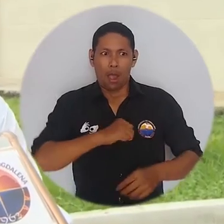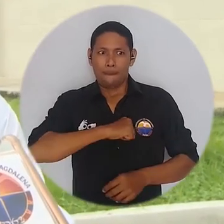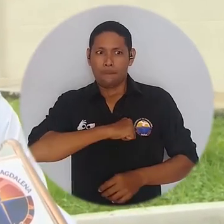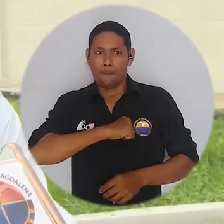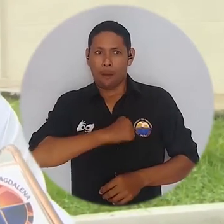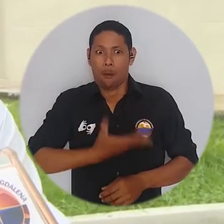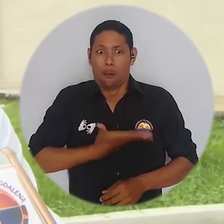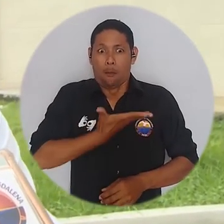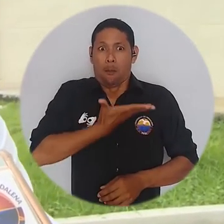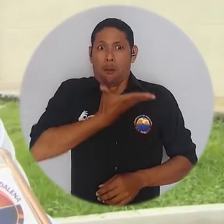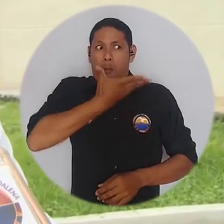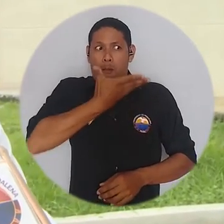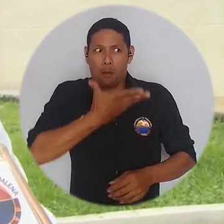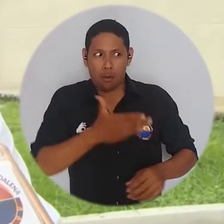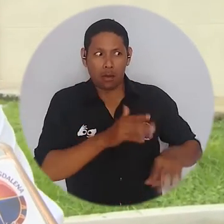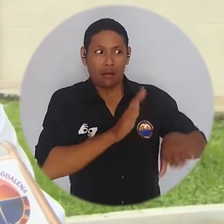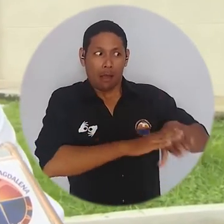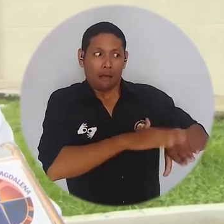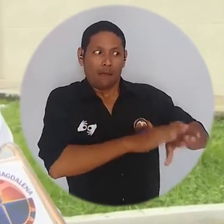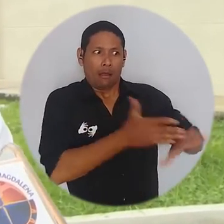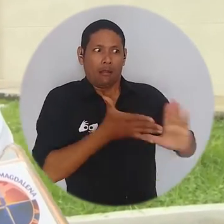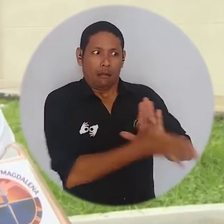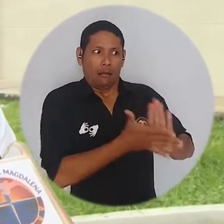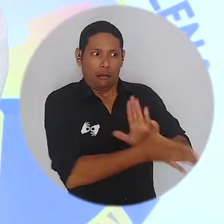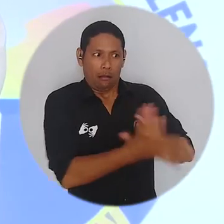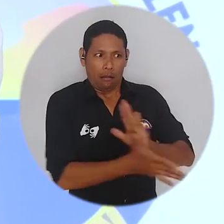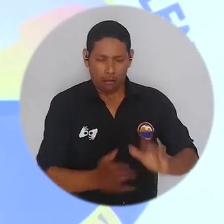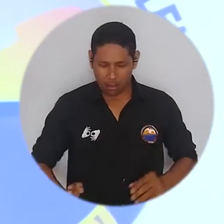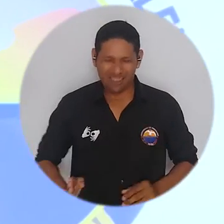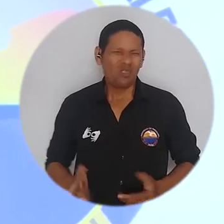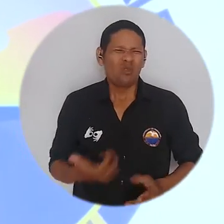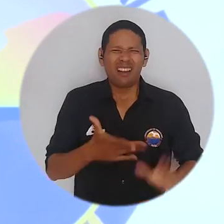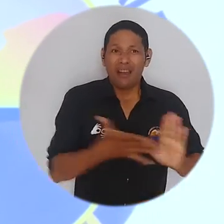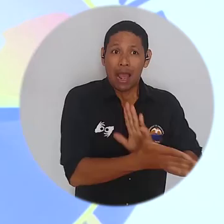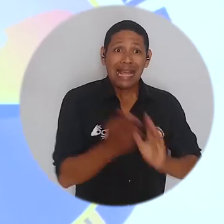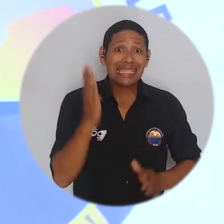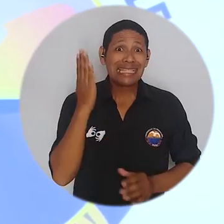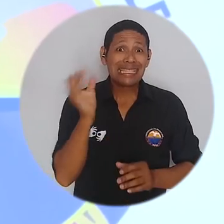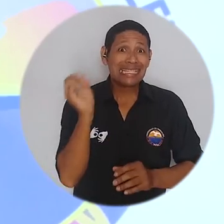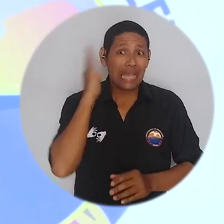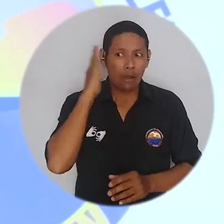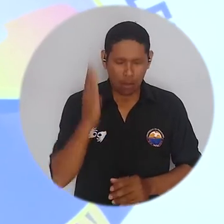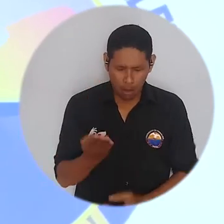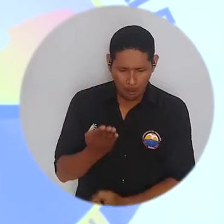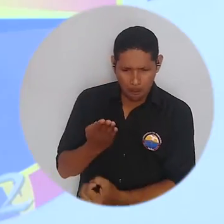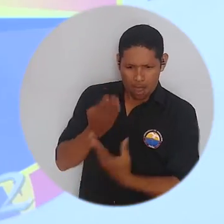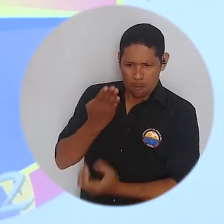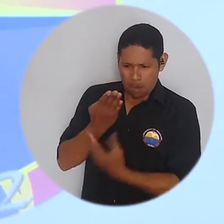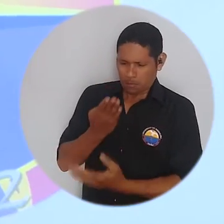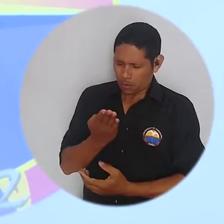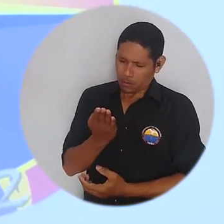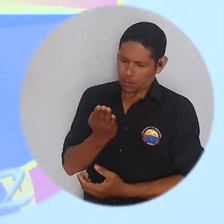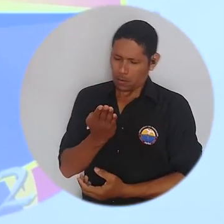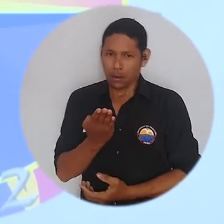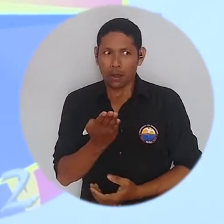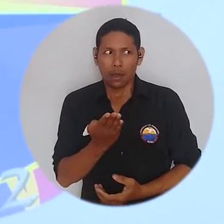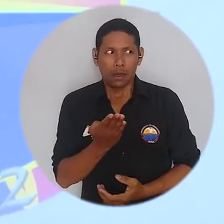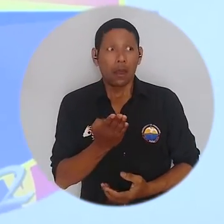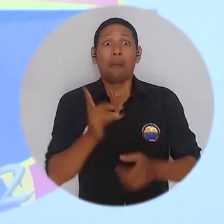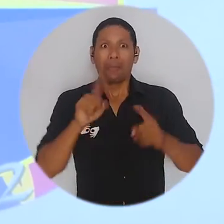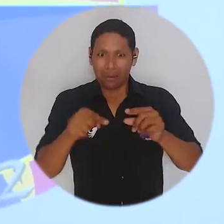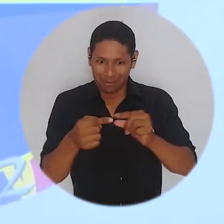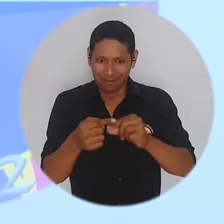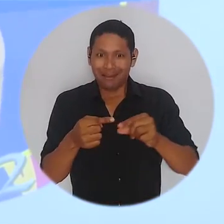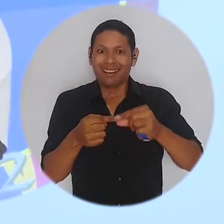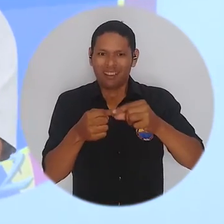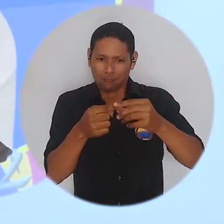en la pulsación, se le está subiendo, le está variando la temperatura y entonces le avisaba a un celular de un familiar. Pero resulta que eso